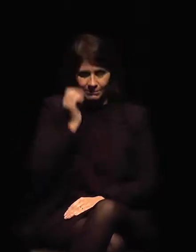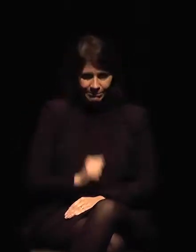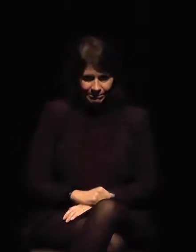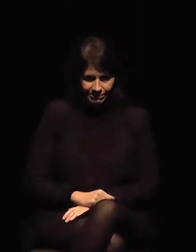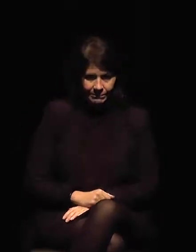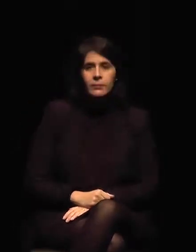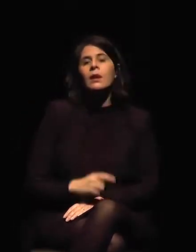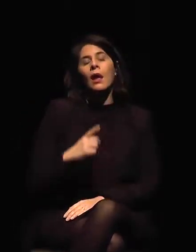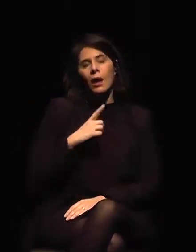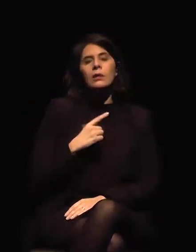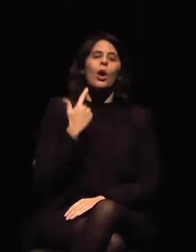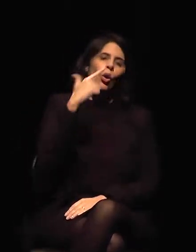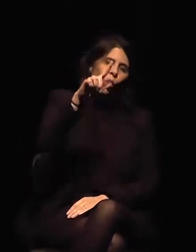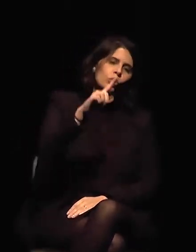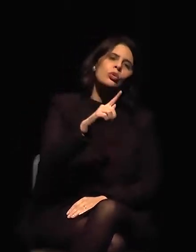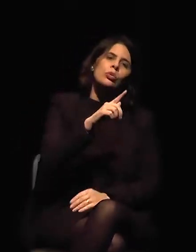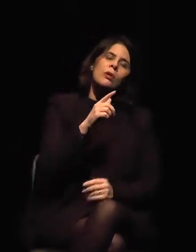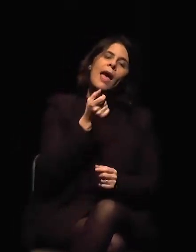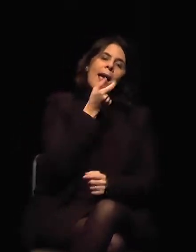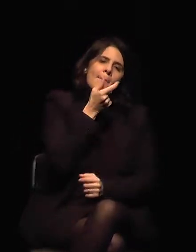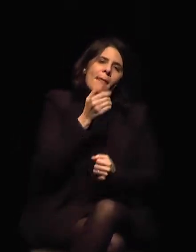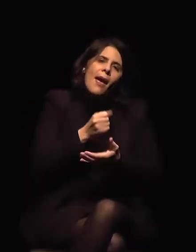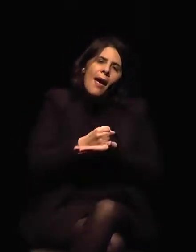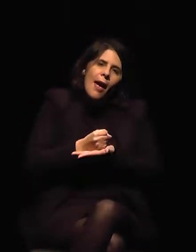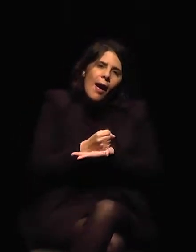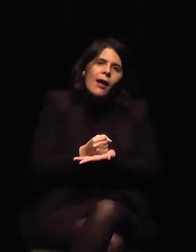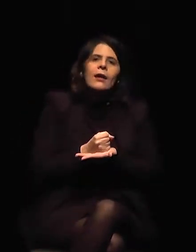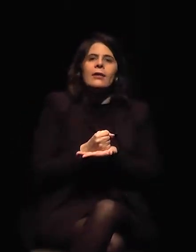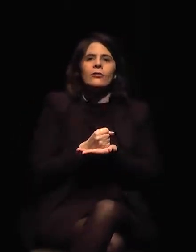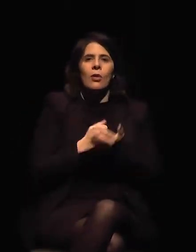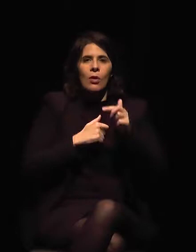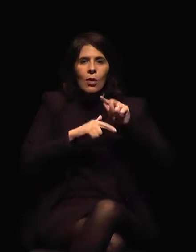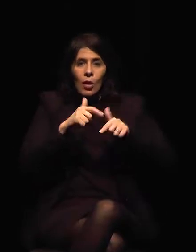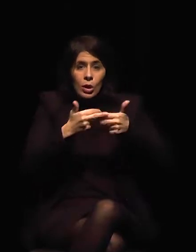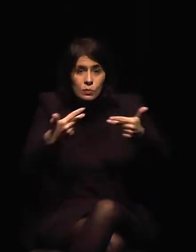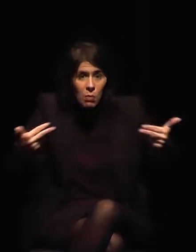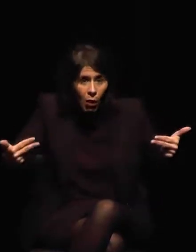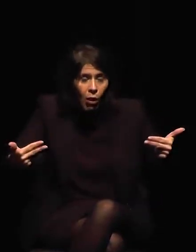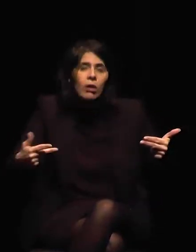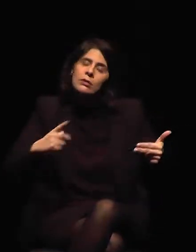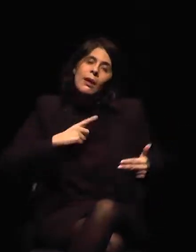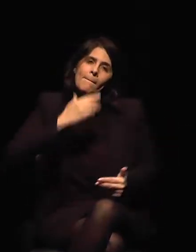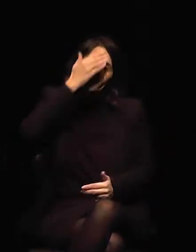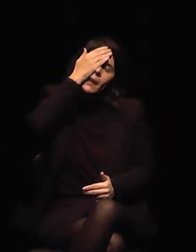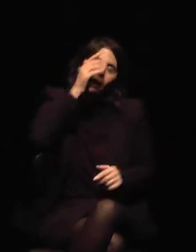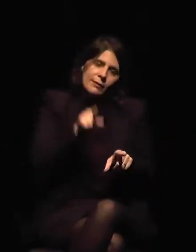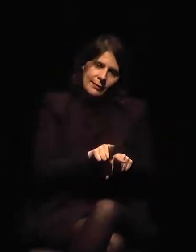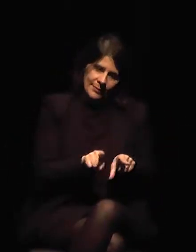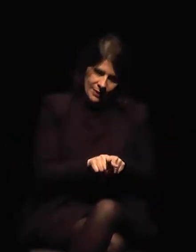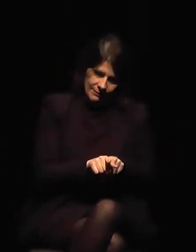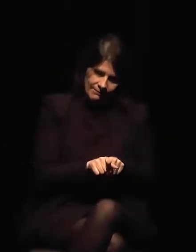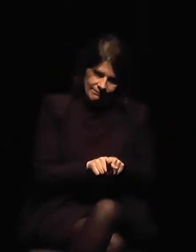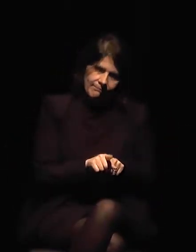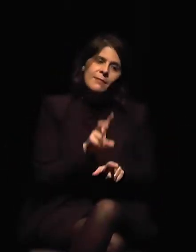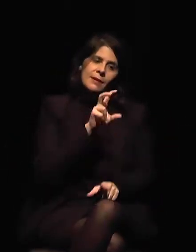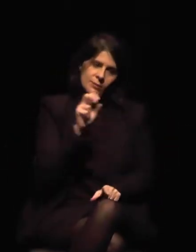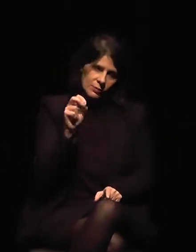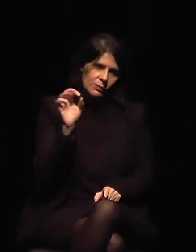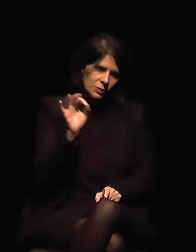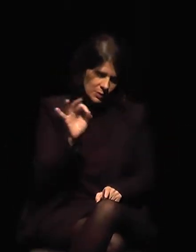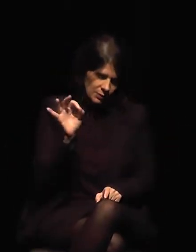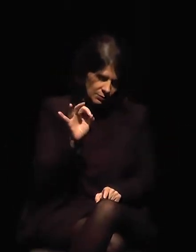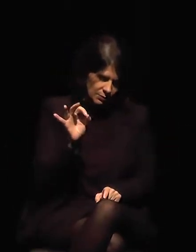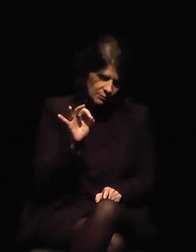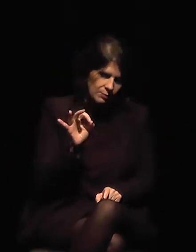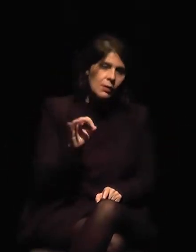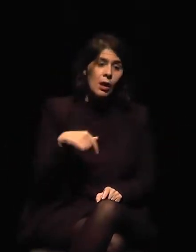deportivos, etcétera. Entonces, se fijan lo complejo que es la realización de incautaciones.